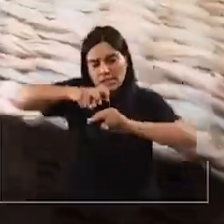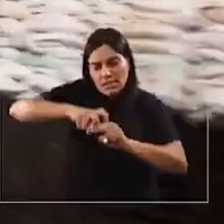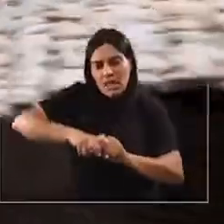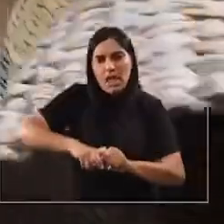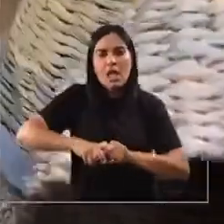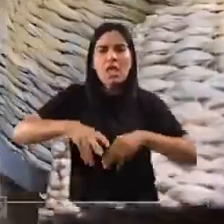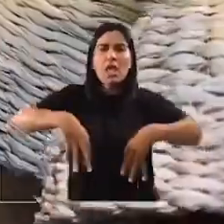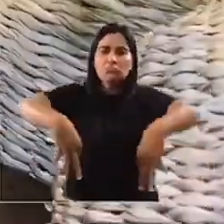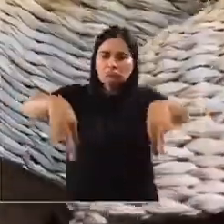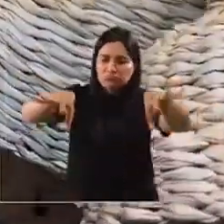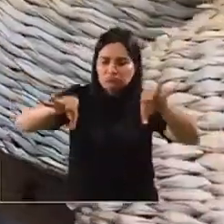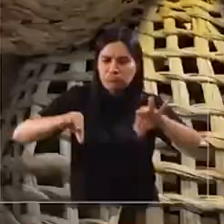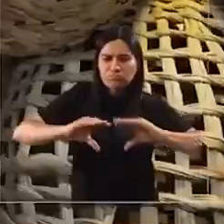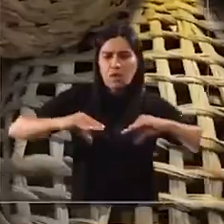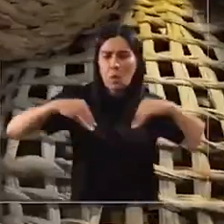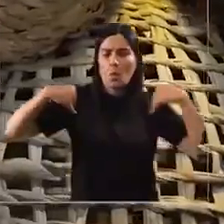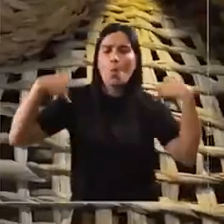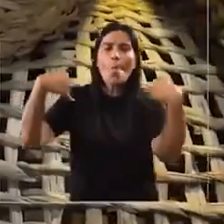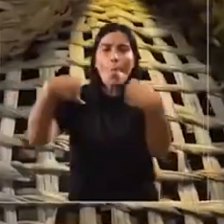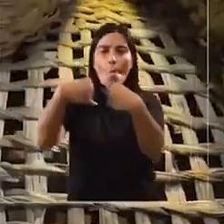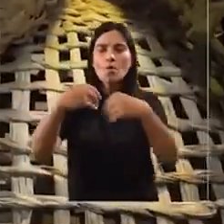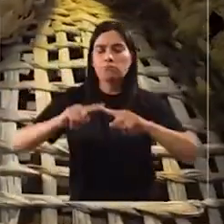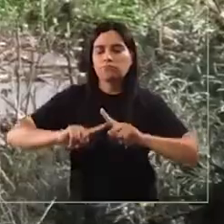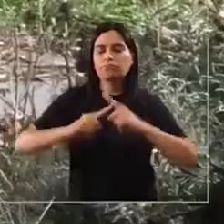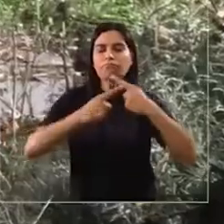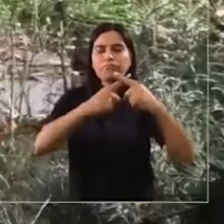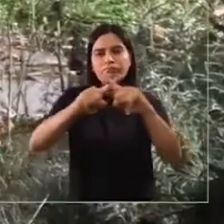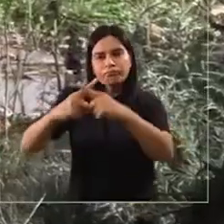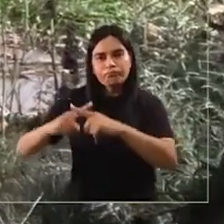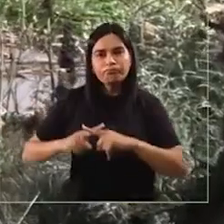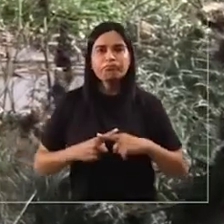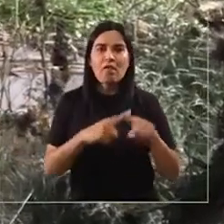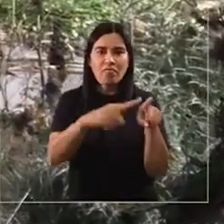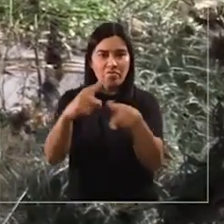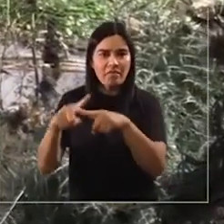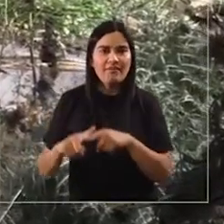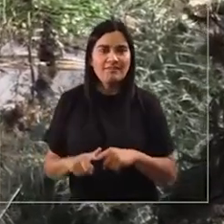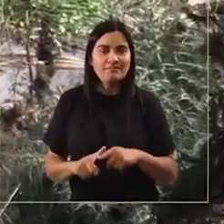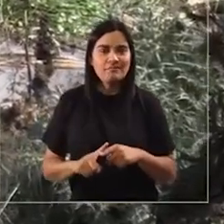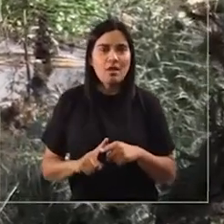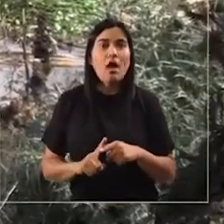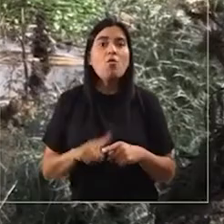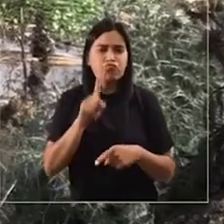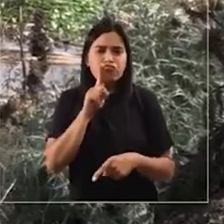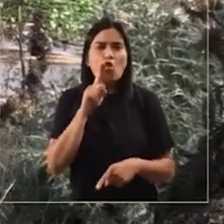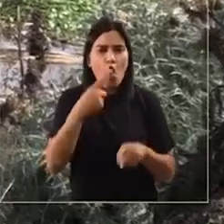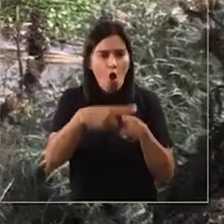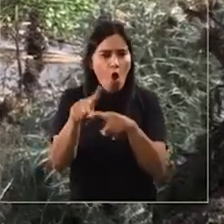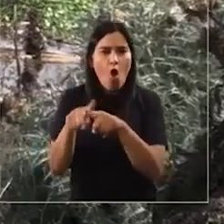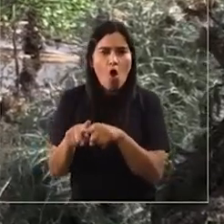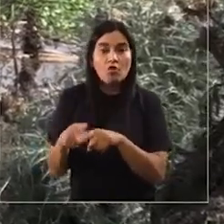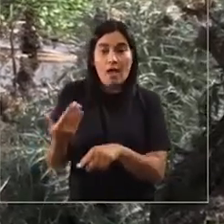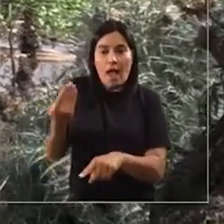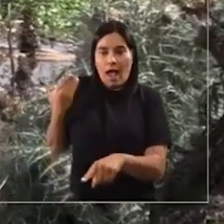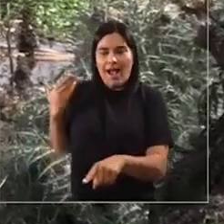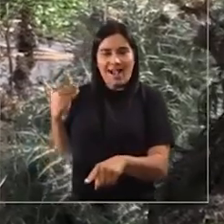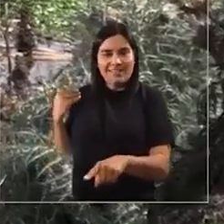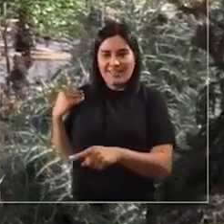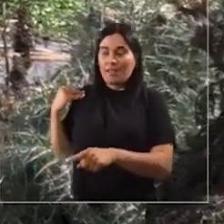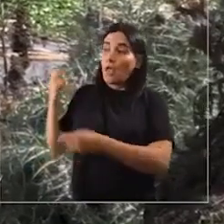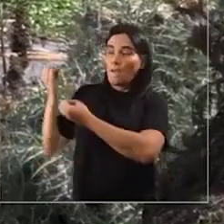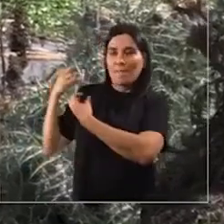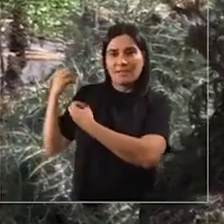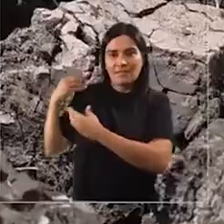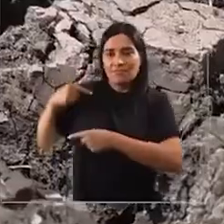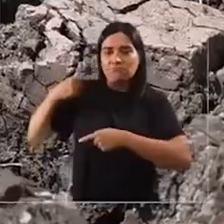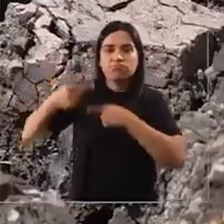todo lo que se podía producir con Totora. Como habían otros más que habían de antes de mí, ellos me enseñaron, pero ellos ya